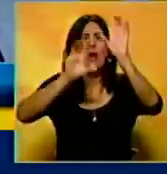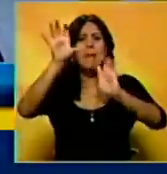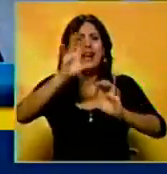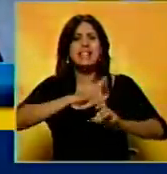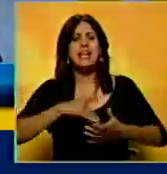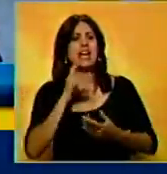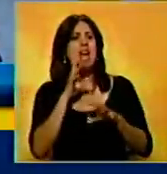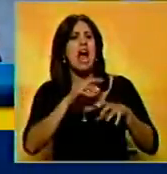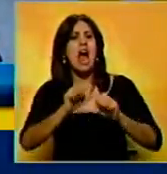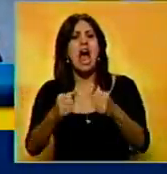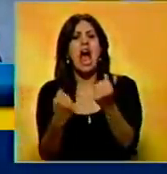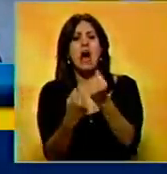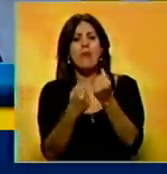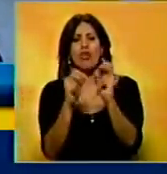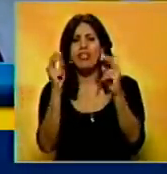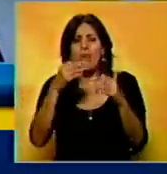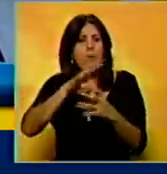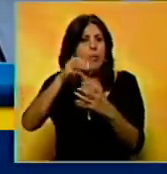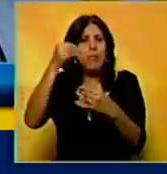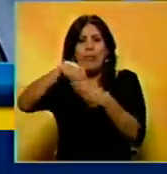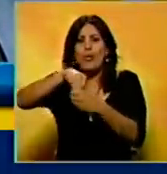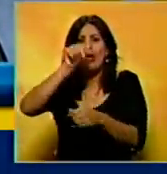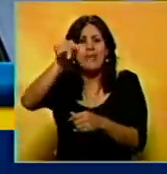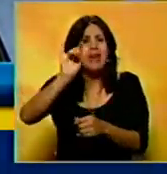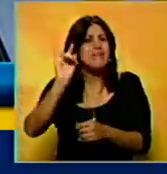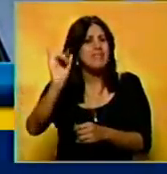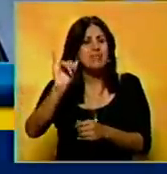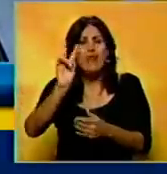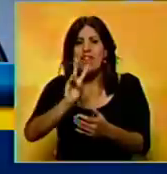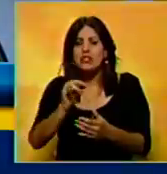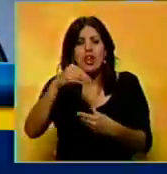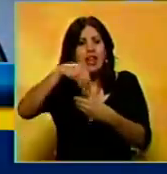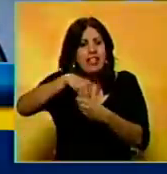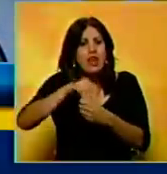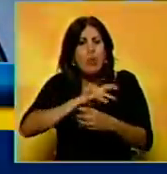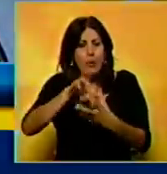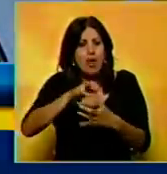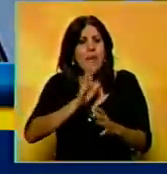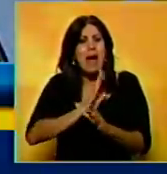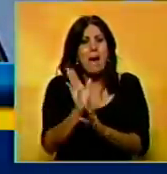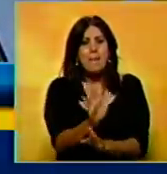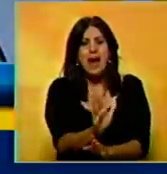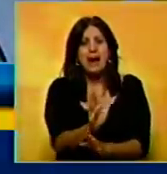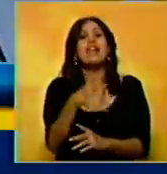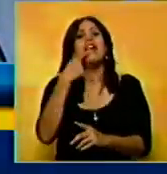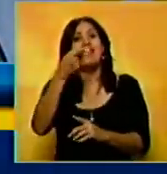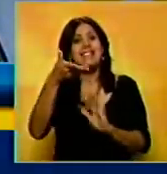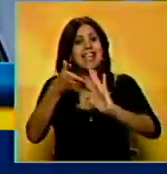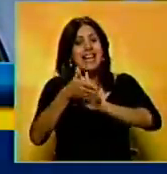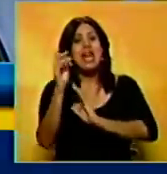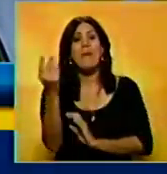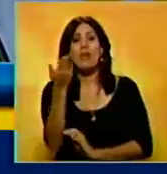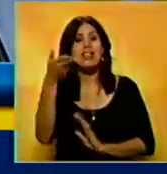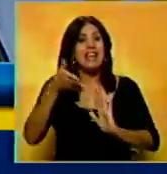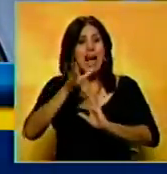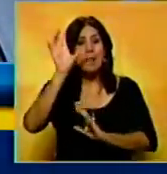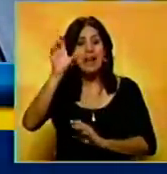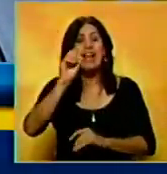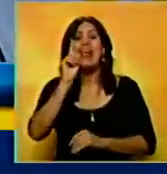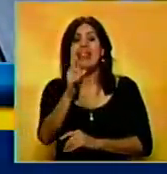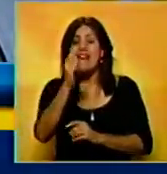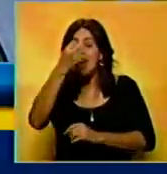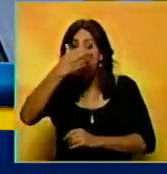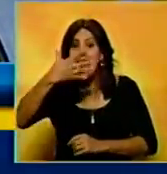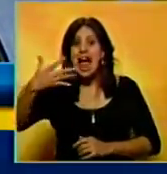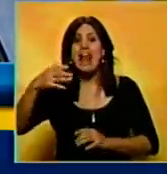a tratar de avalar temas internos, ni de Venezuela, ni temas internos del oficialismo. Y lo importante es que el país tenga la claridad que